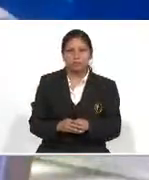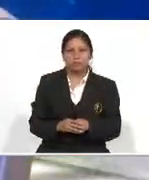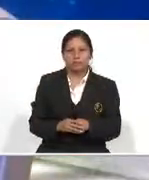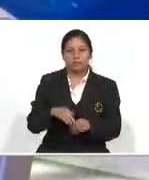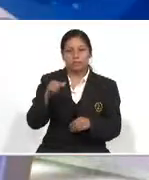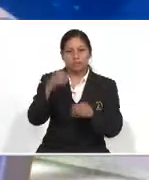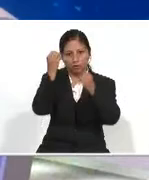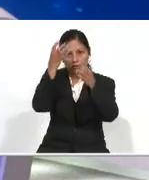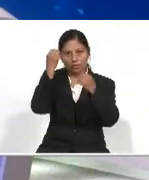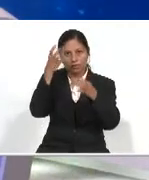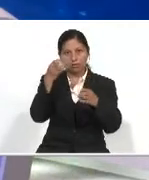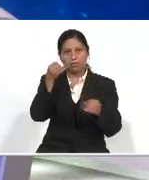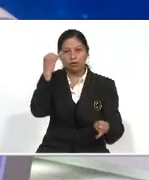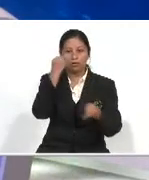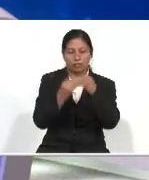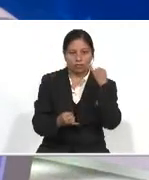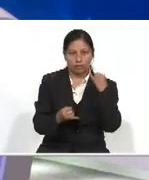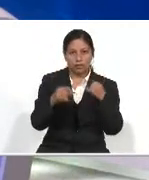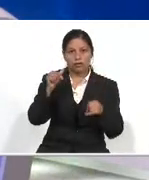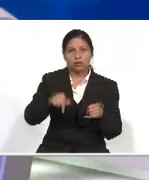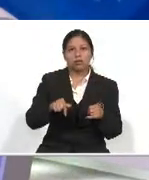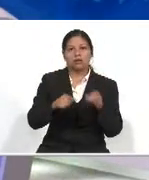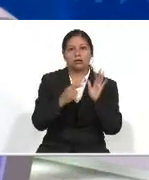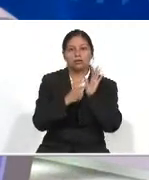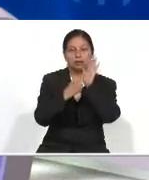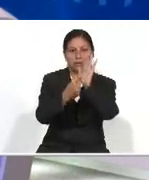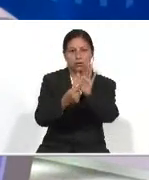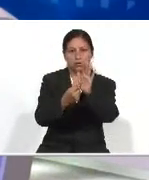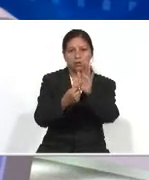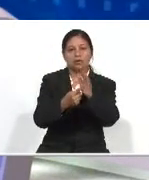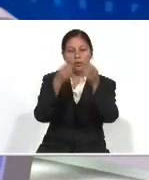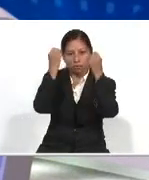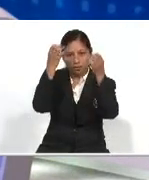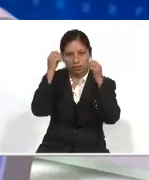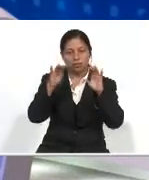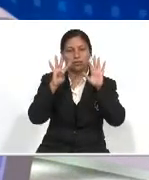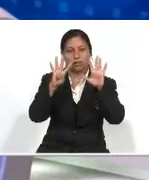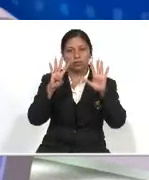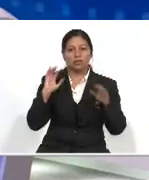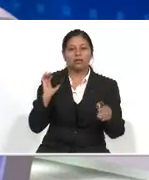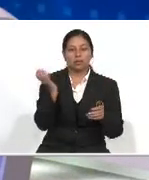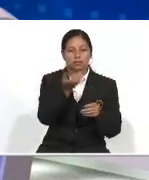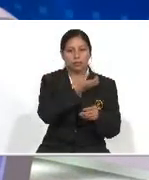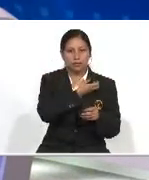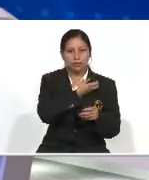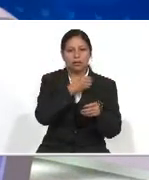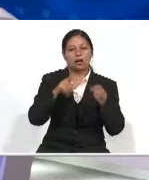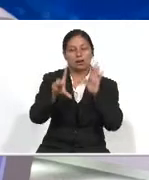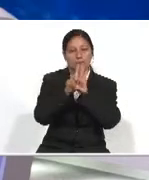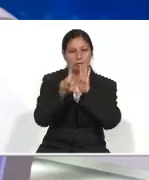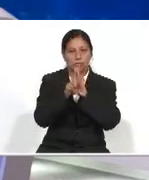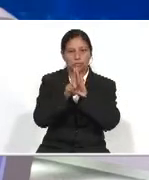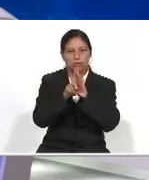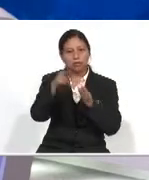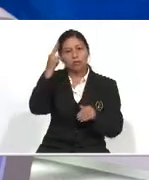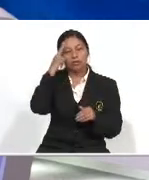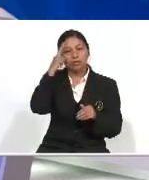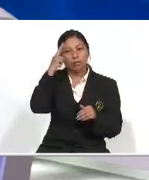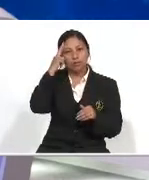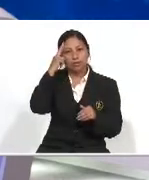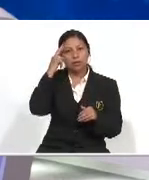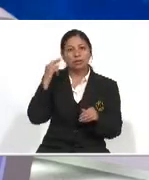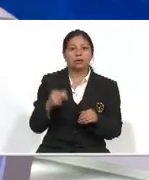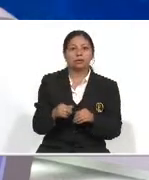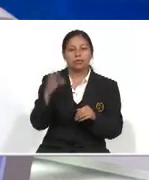Con esta información Ponemos punto final A nuestra presentación De noticias Acá en Canal 9 Del Congreso de la República Espacio Legislativo Recuerde que usted